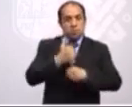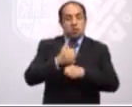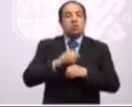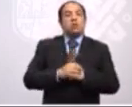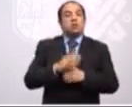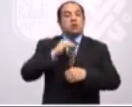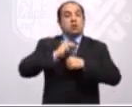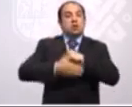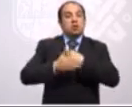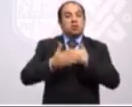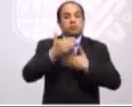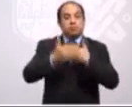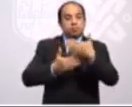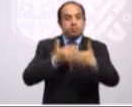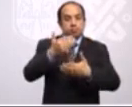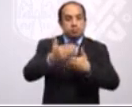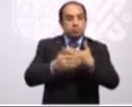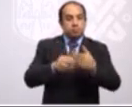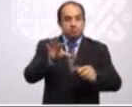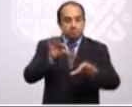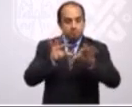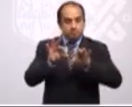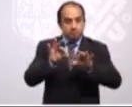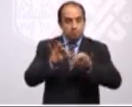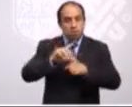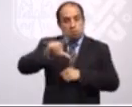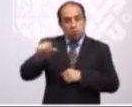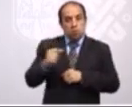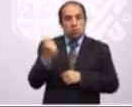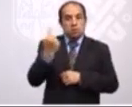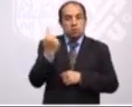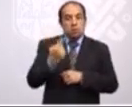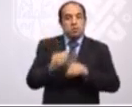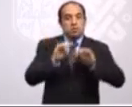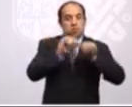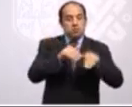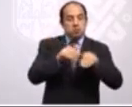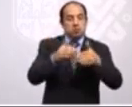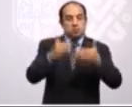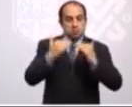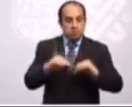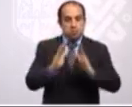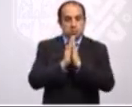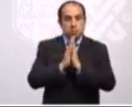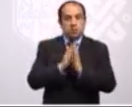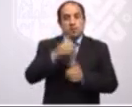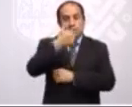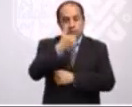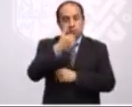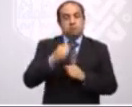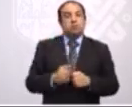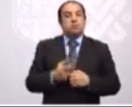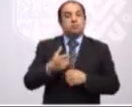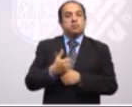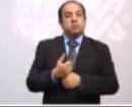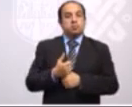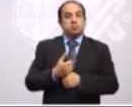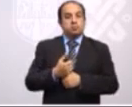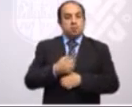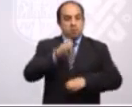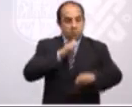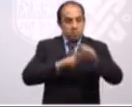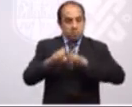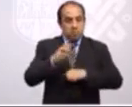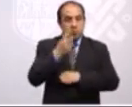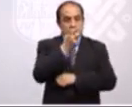procedimiento. Después de que se registraron, la que sigue, por favor. Seis empresas, estas son las seis